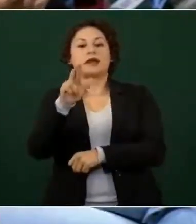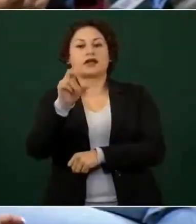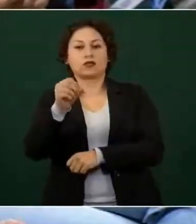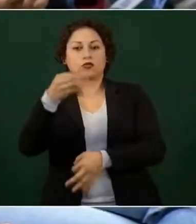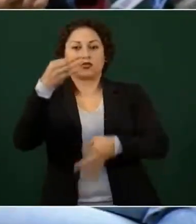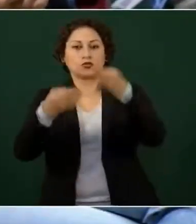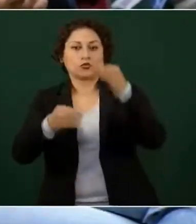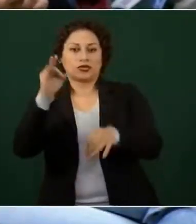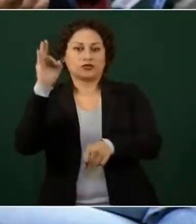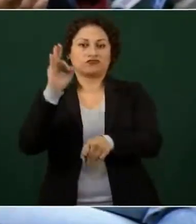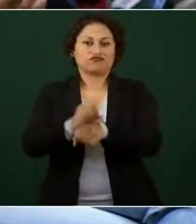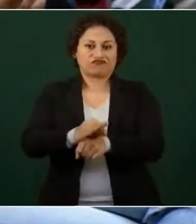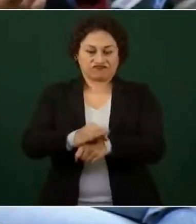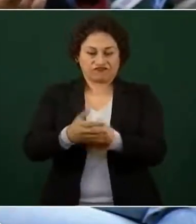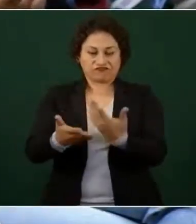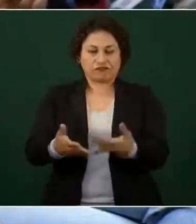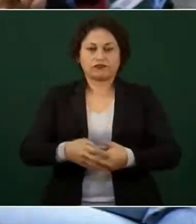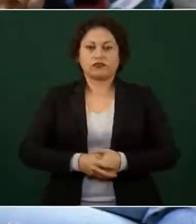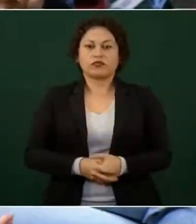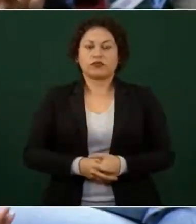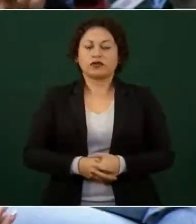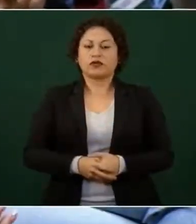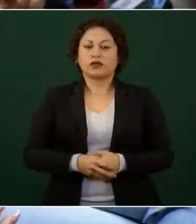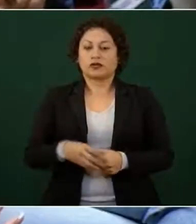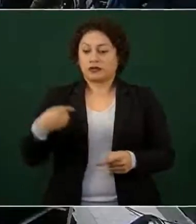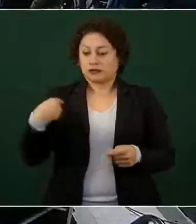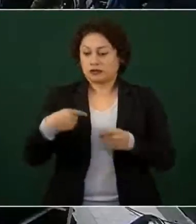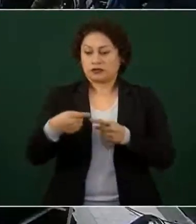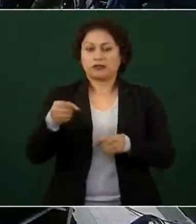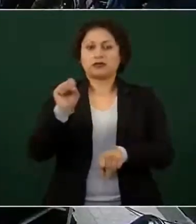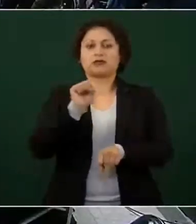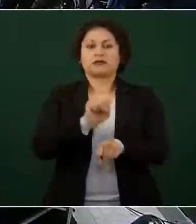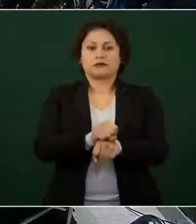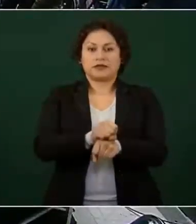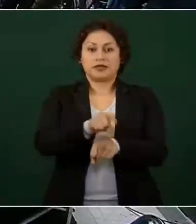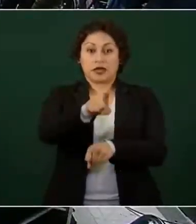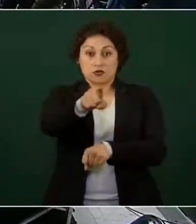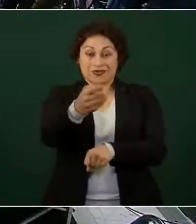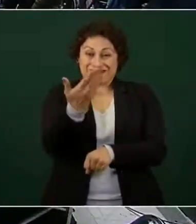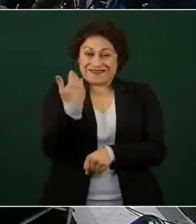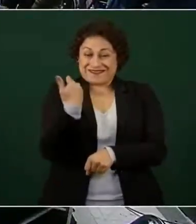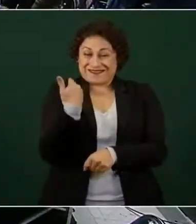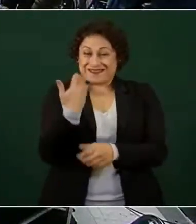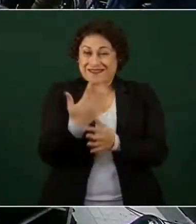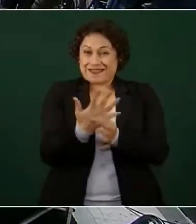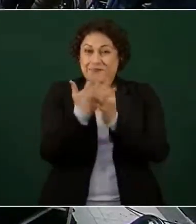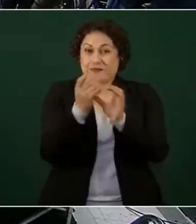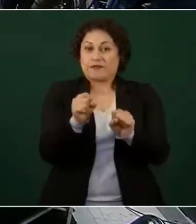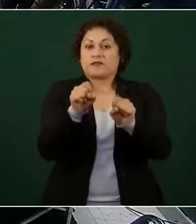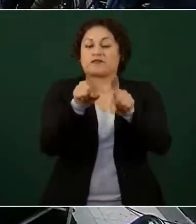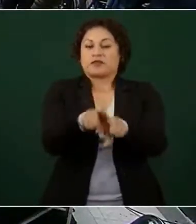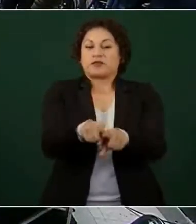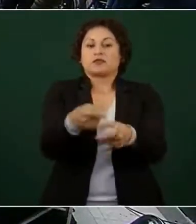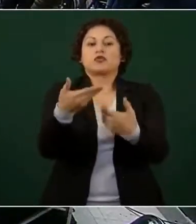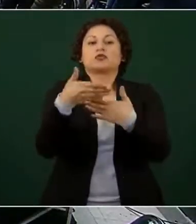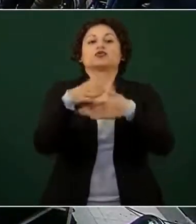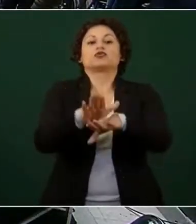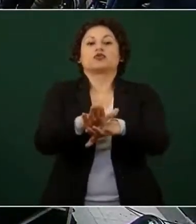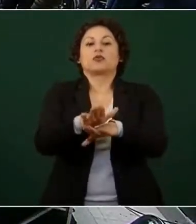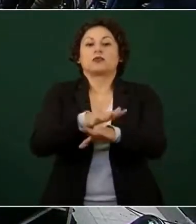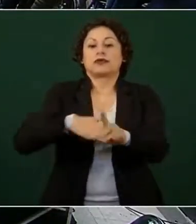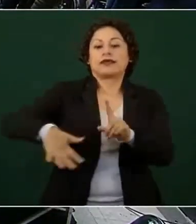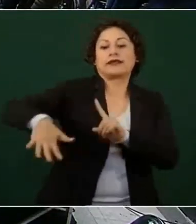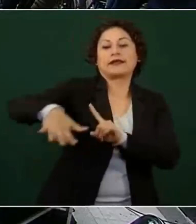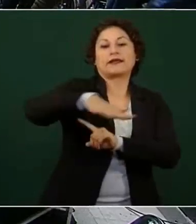En esta semana usted mismo también tocaba el tema de todos los beneficios que